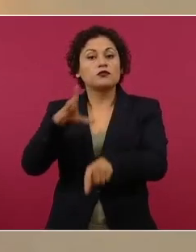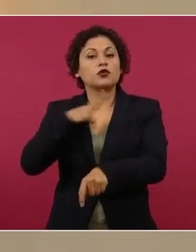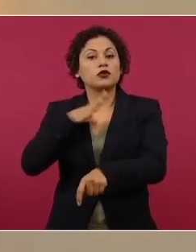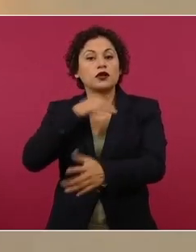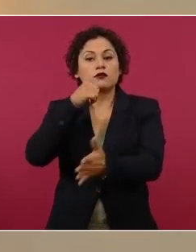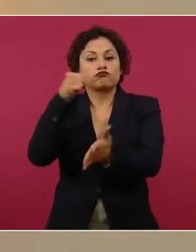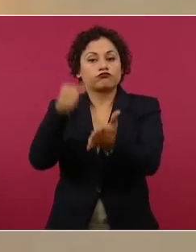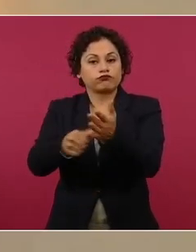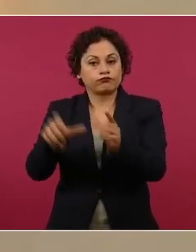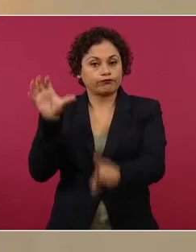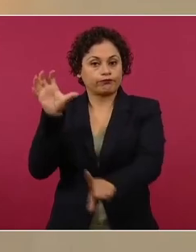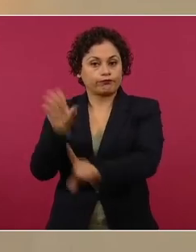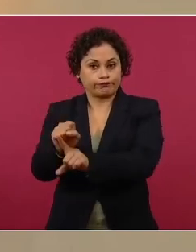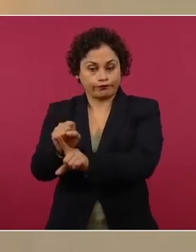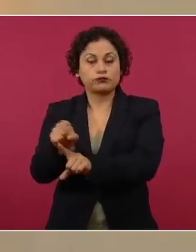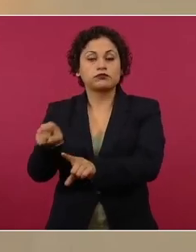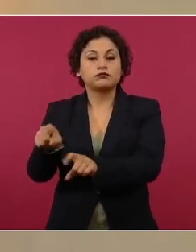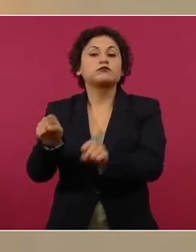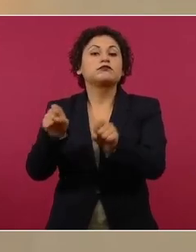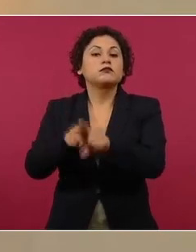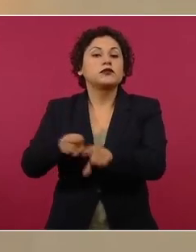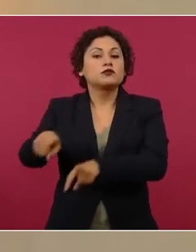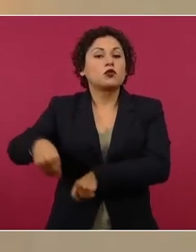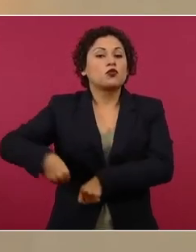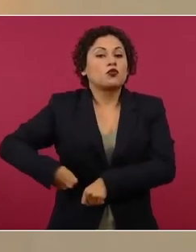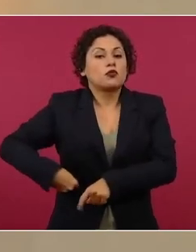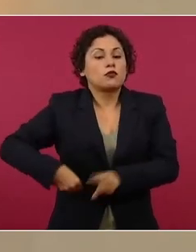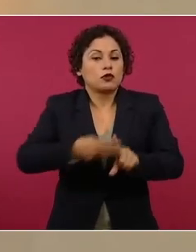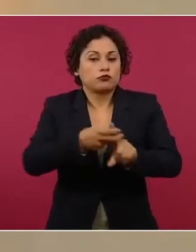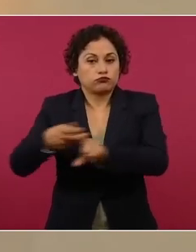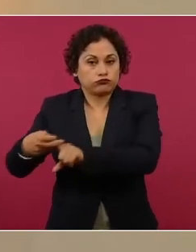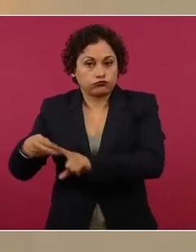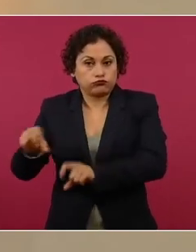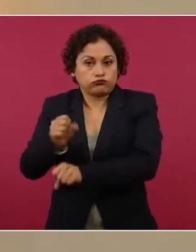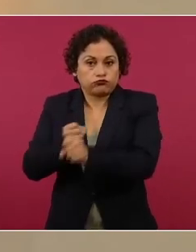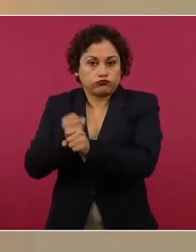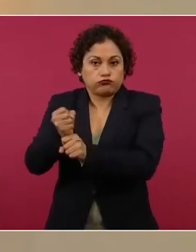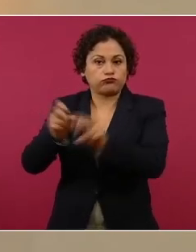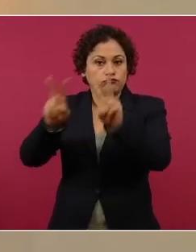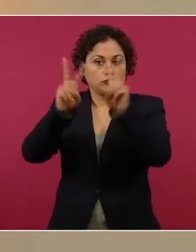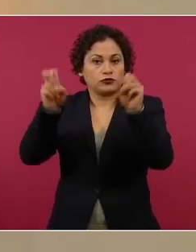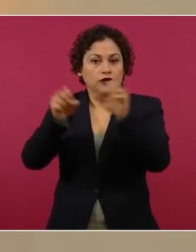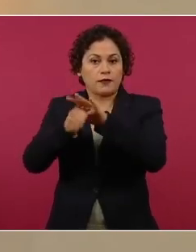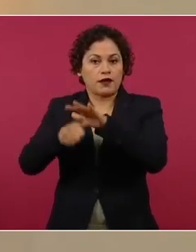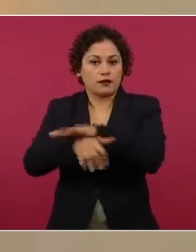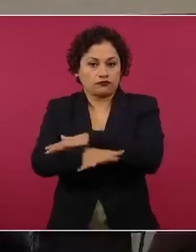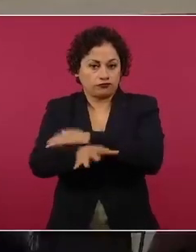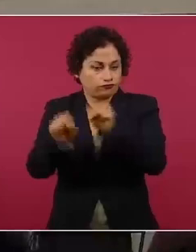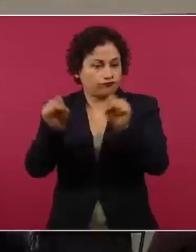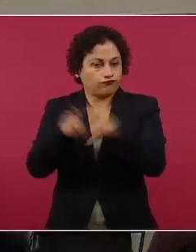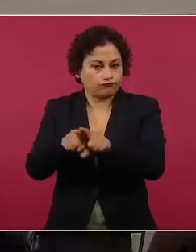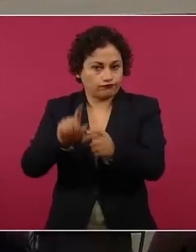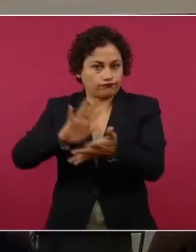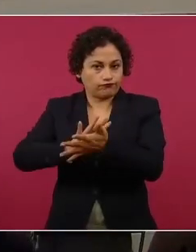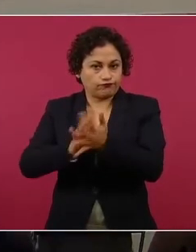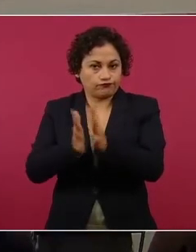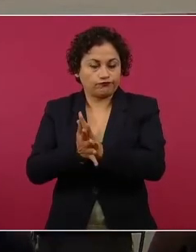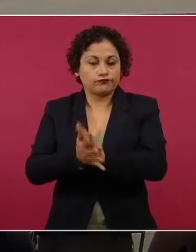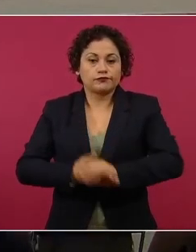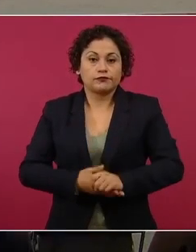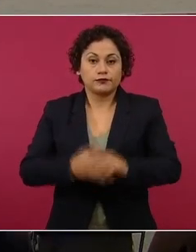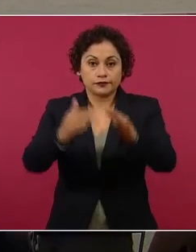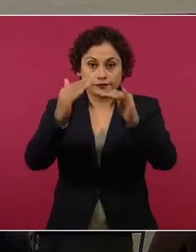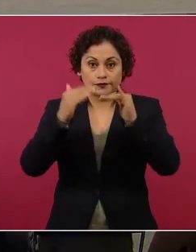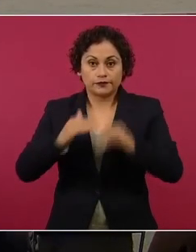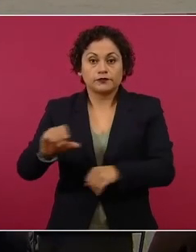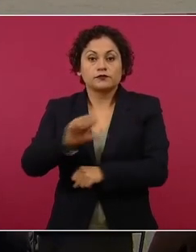entre ellas la desaparición forzada y tortura por el caso de los 43 jóvenes de Ayotzinapa. Siguiente. En el